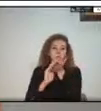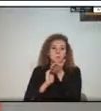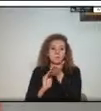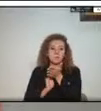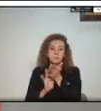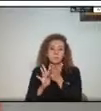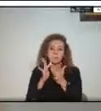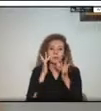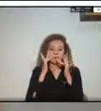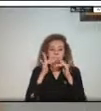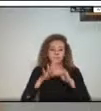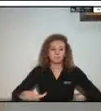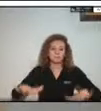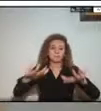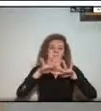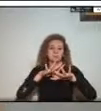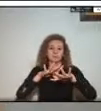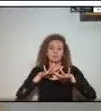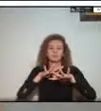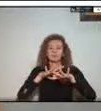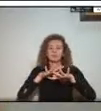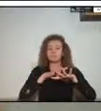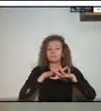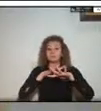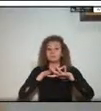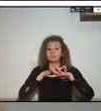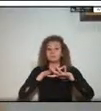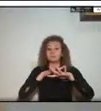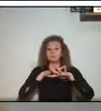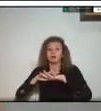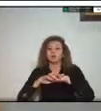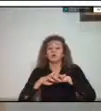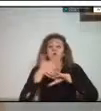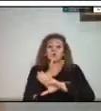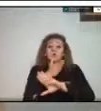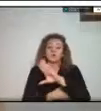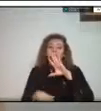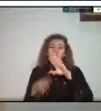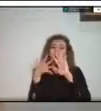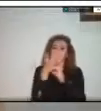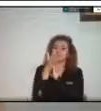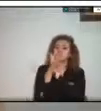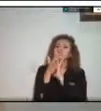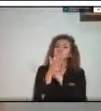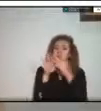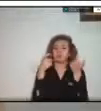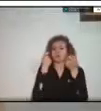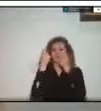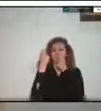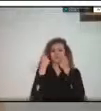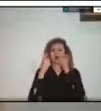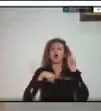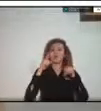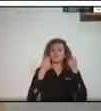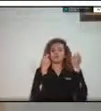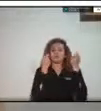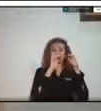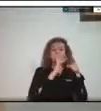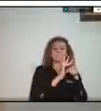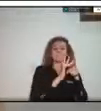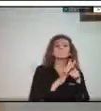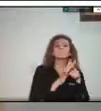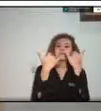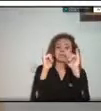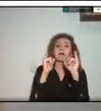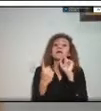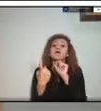creo que tanto como les hablaba ahora que ya hay unas que están en curso como otras que están en proyecto de realización pero acá